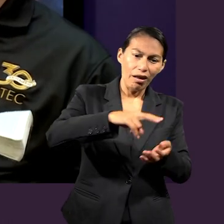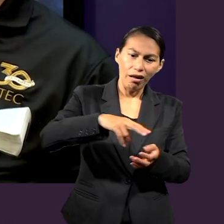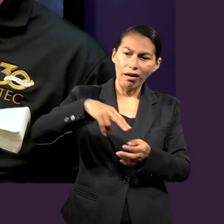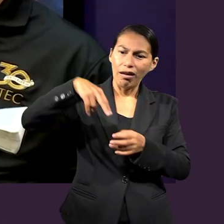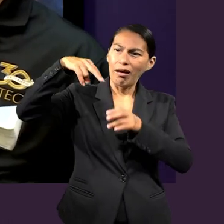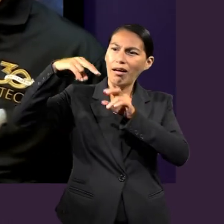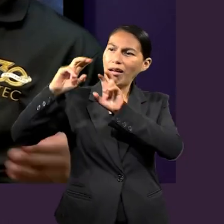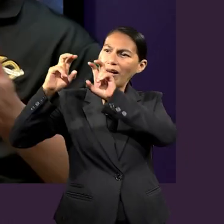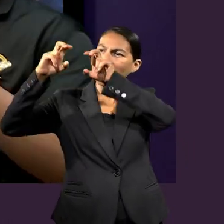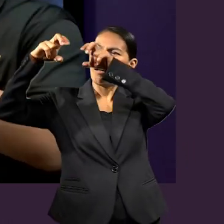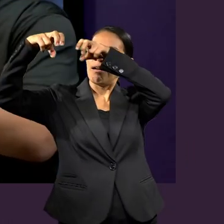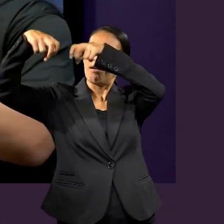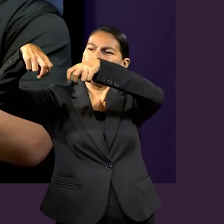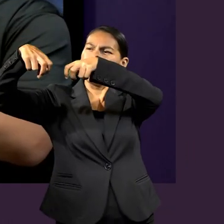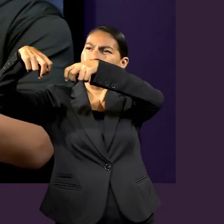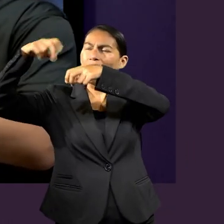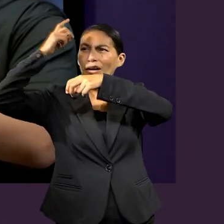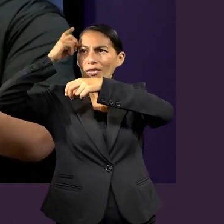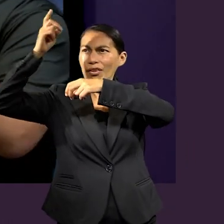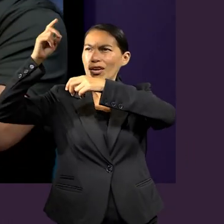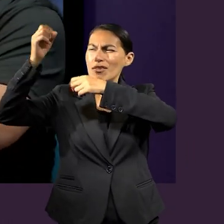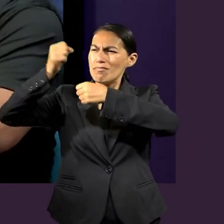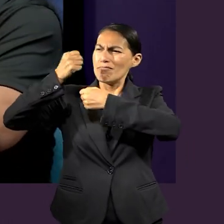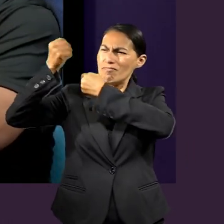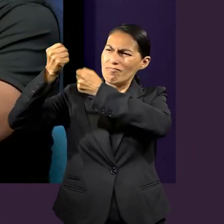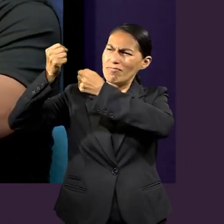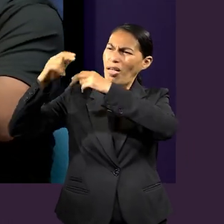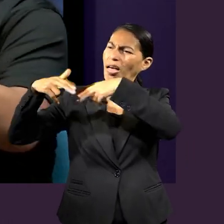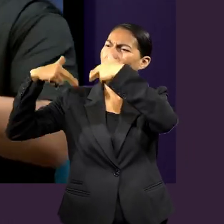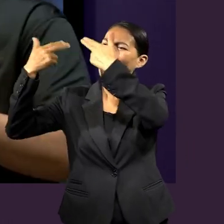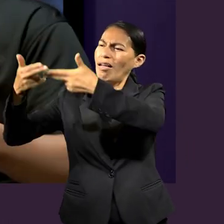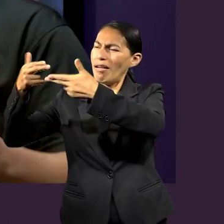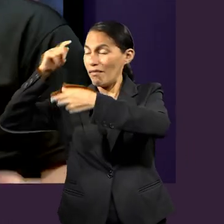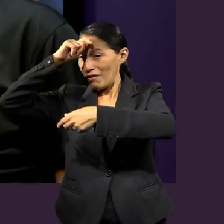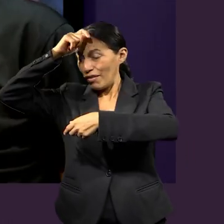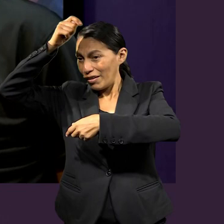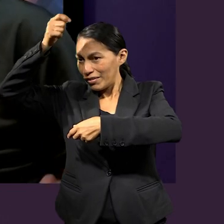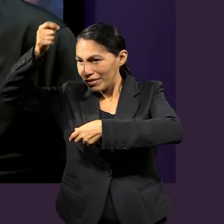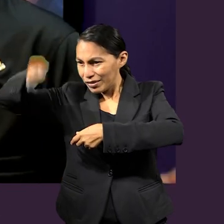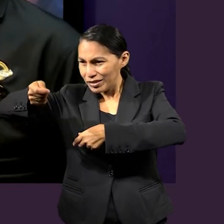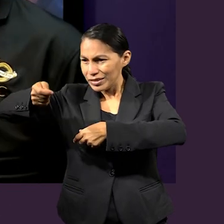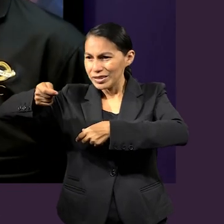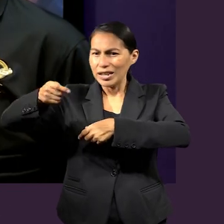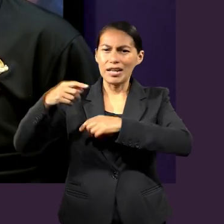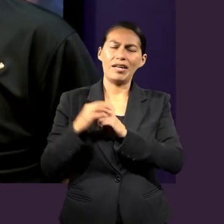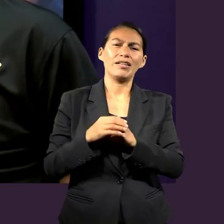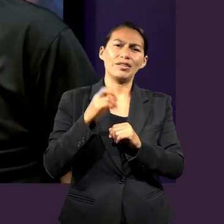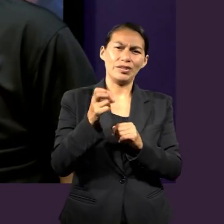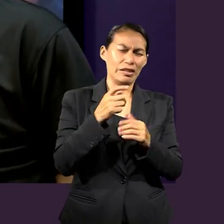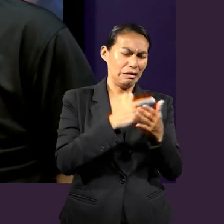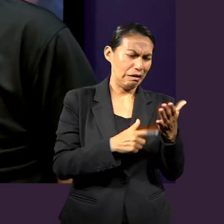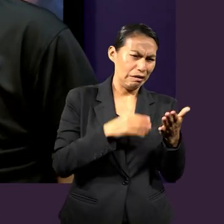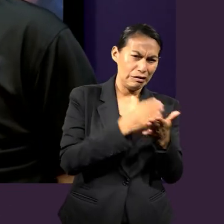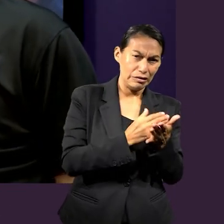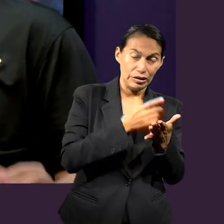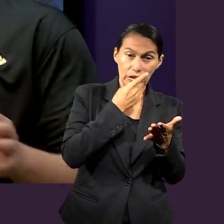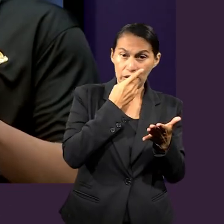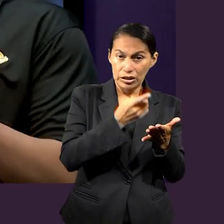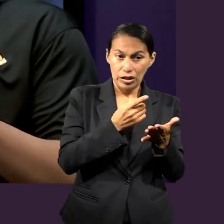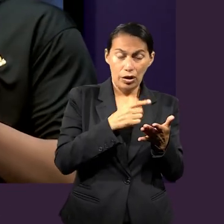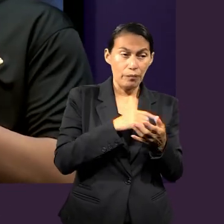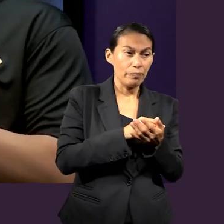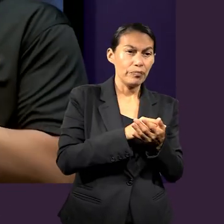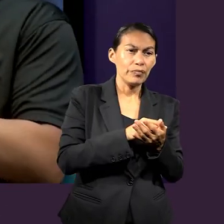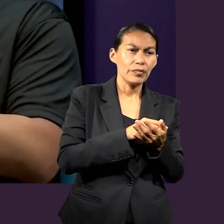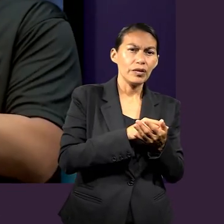Jesús resucita, asciende al trono, Dios lo pone, dice siéntate a mi diestra para que yo te ponga por estado. Y